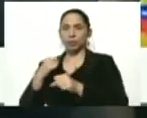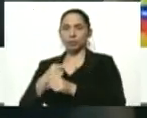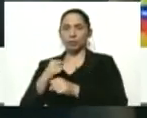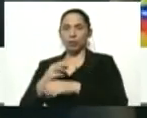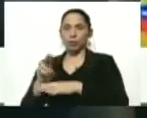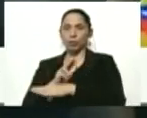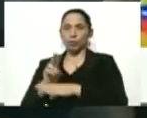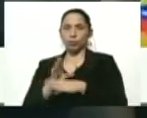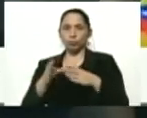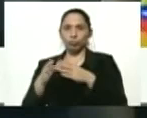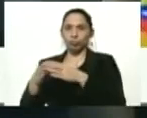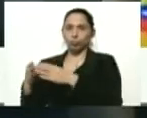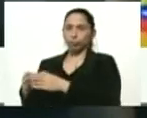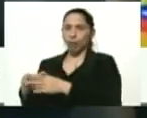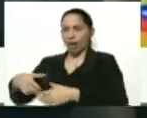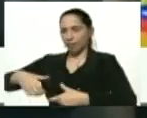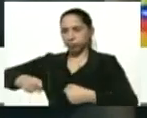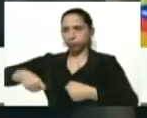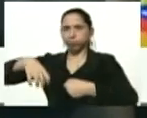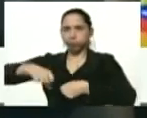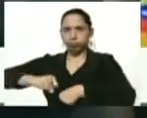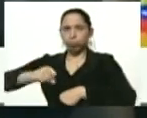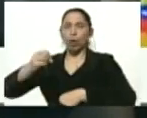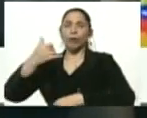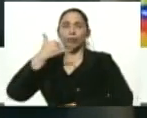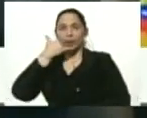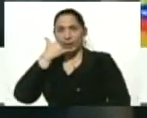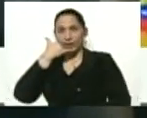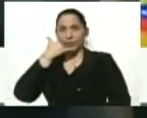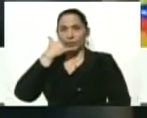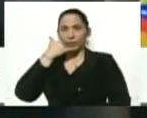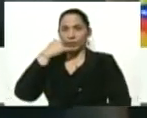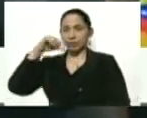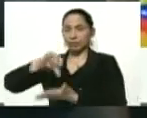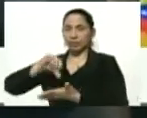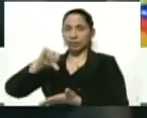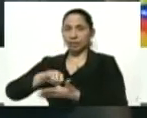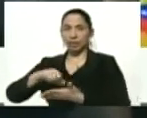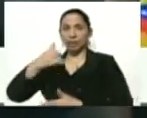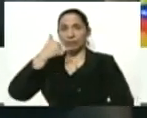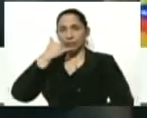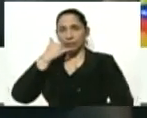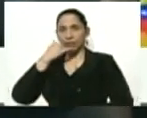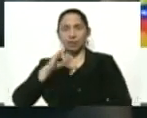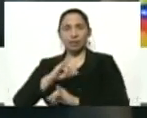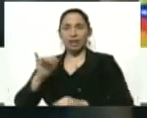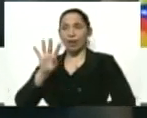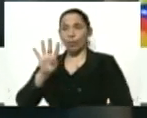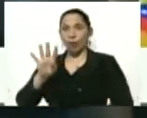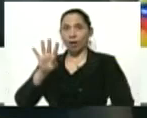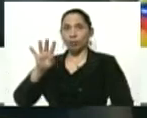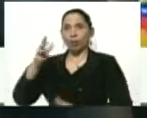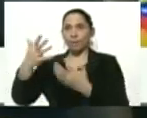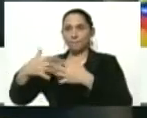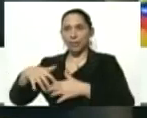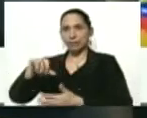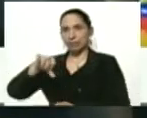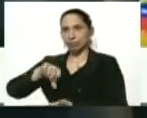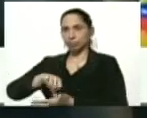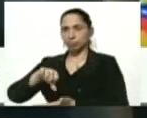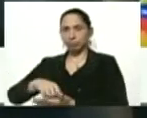colectivo, las engrapadoras, los teléfonos de las centralistas telefónicas. Hoy veíamos como cuatro casos de centralistas telefónicos